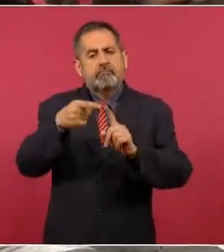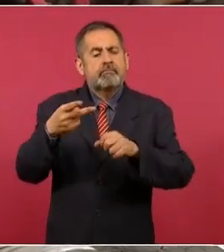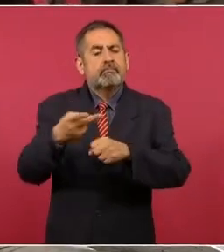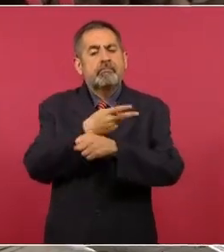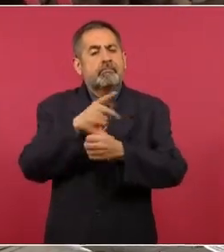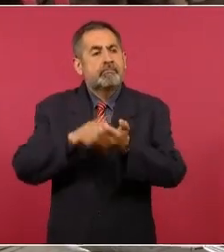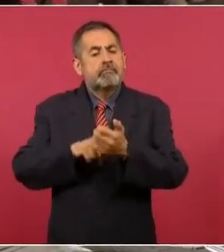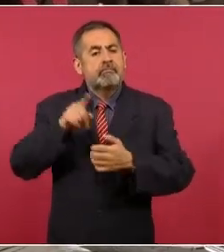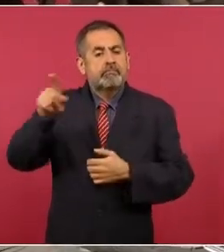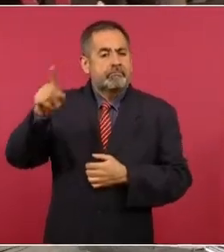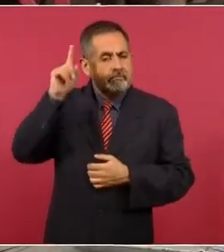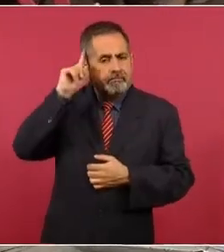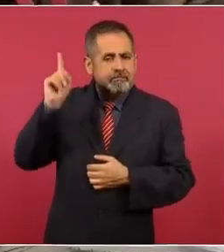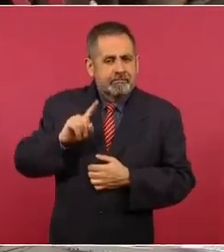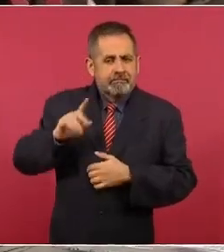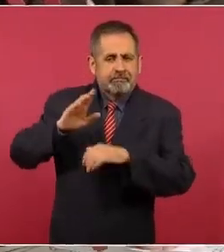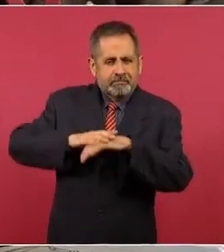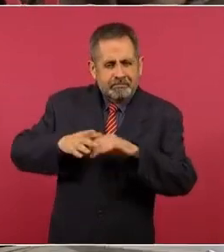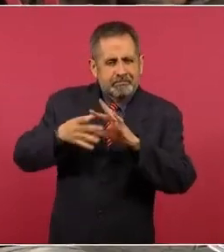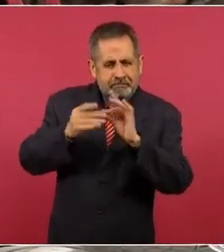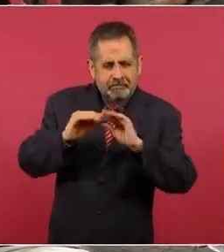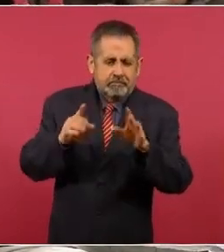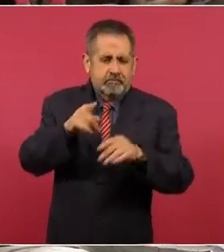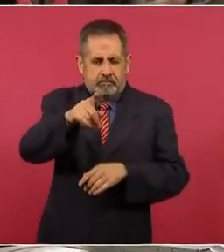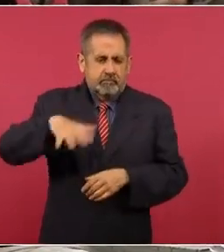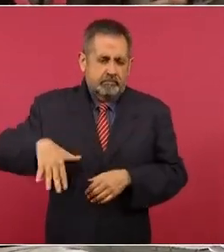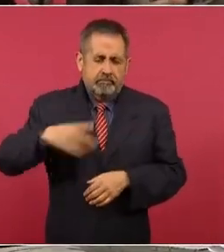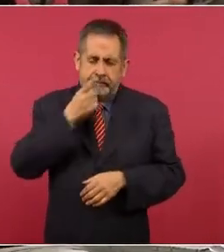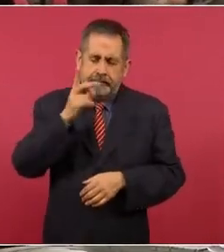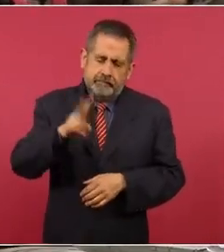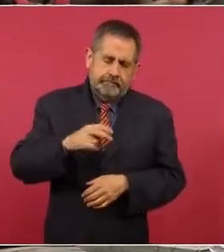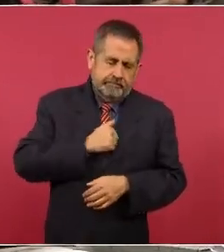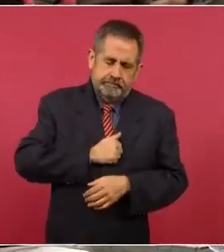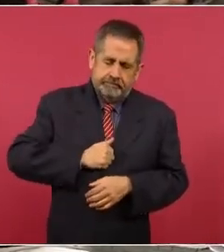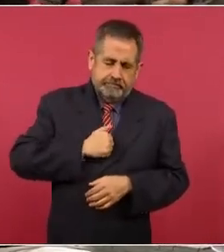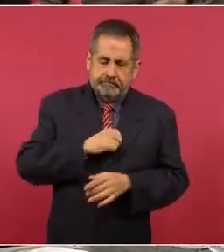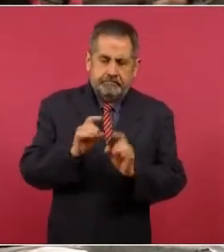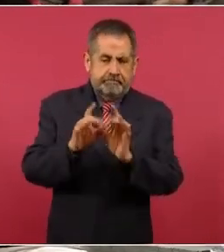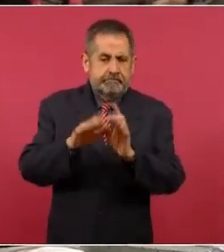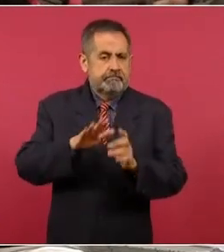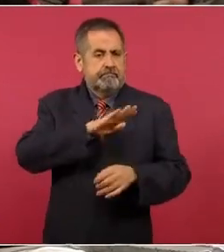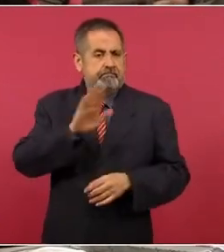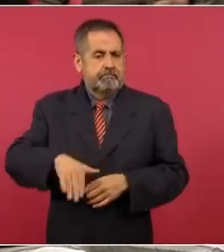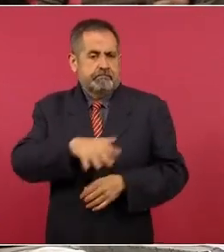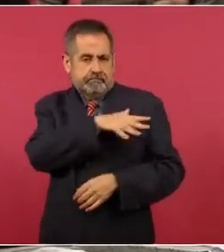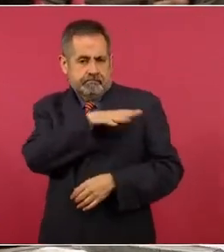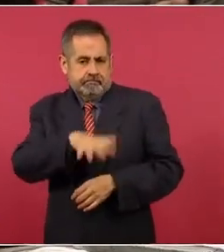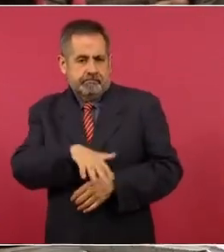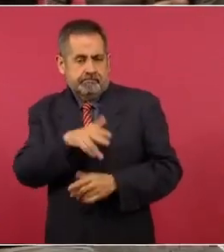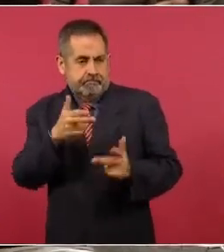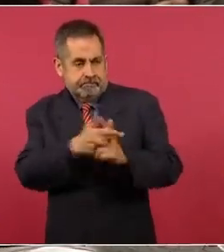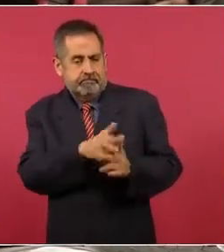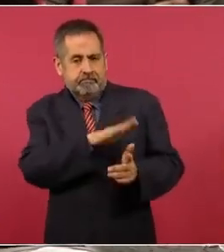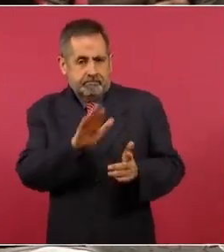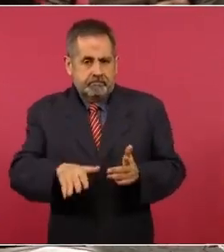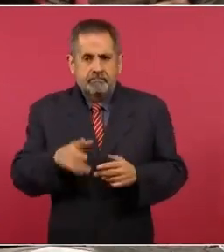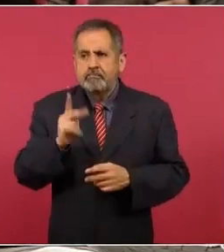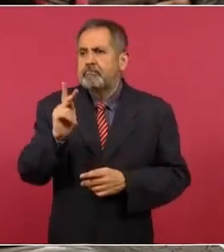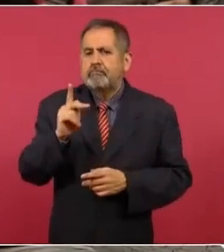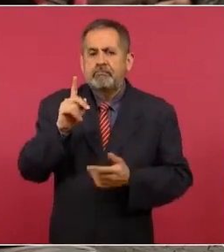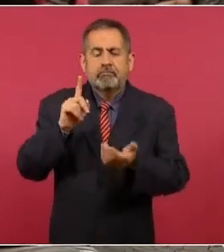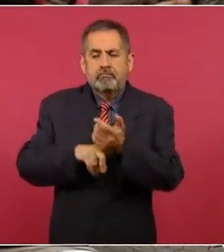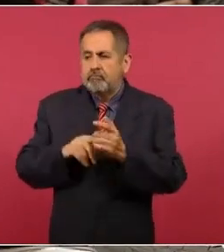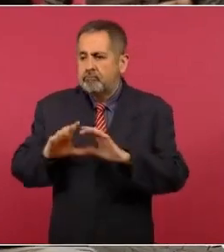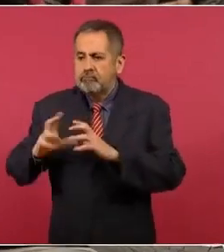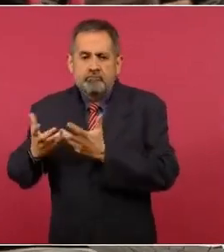pasó allá en Zacatecas, mencionaba obviamente la lamentable noticia del fallecimiento de este general, pero en cuanto a la cuestión